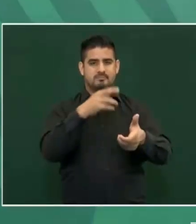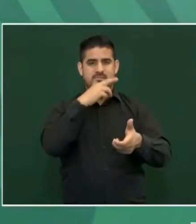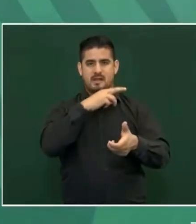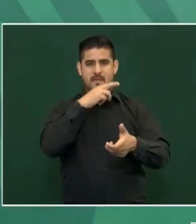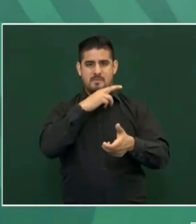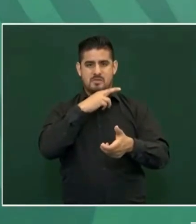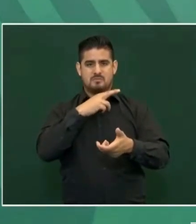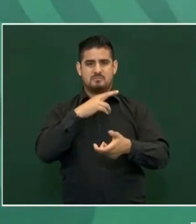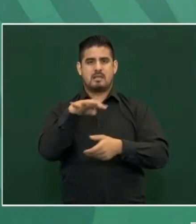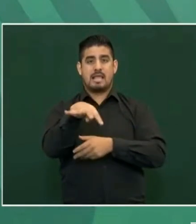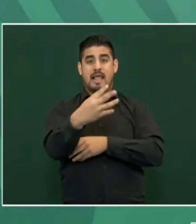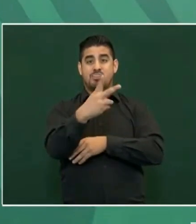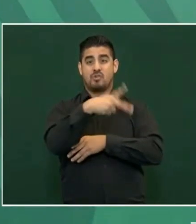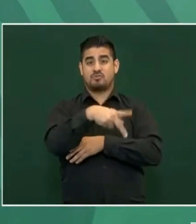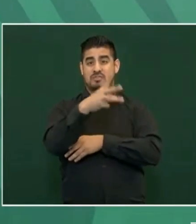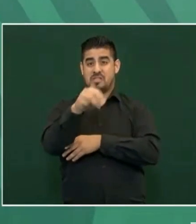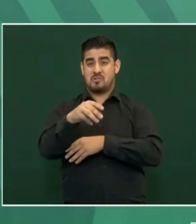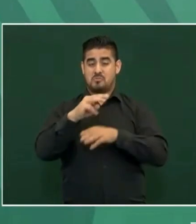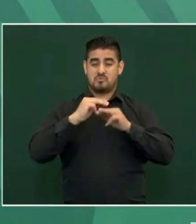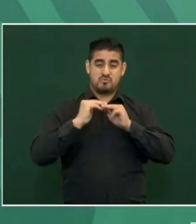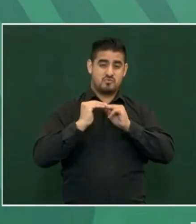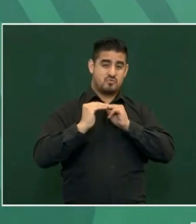que son 14 kilómetros